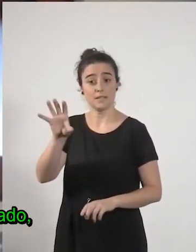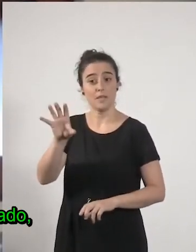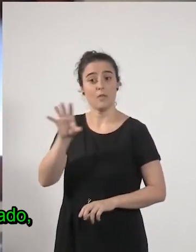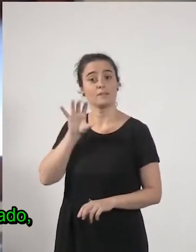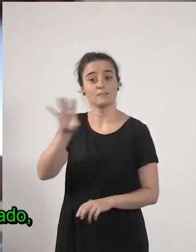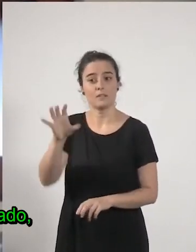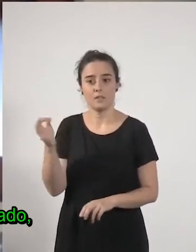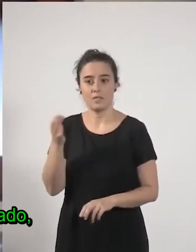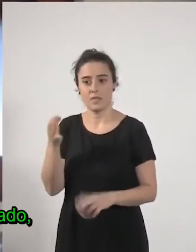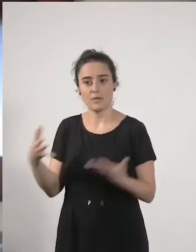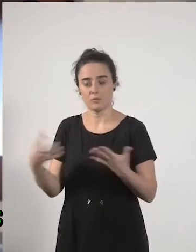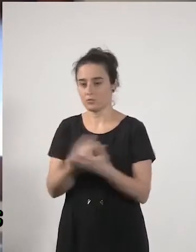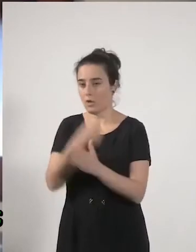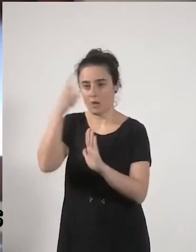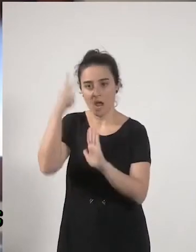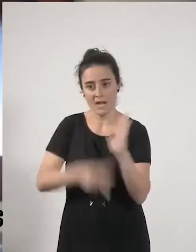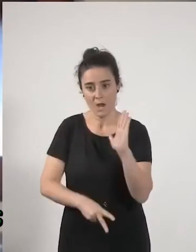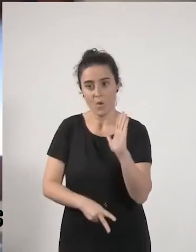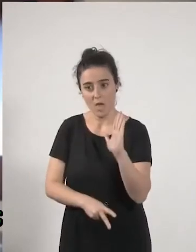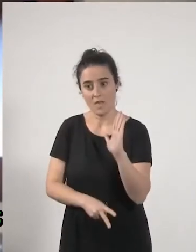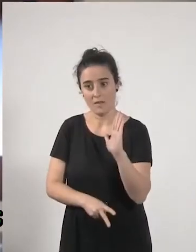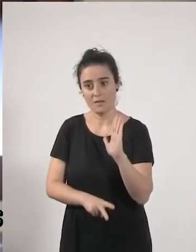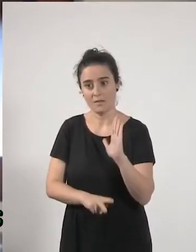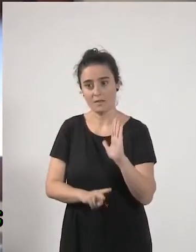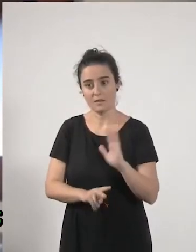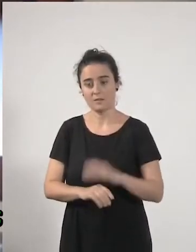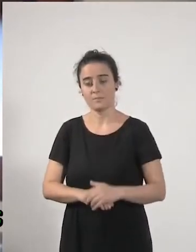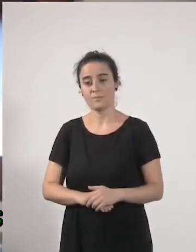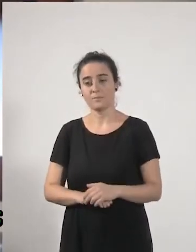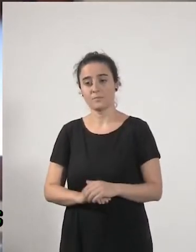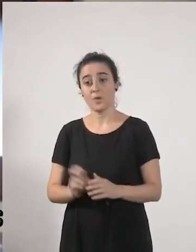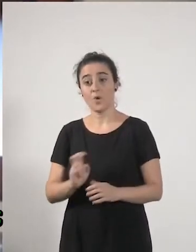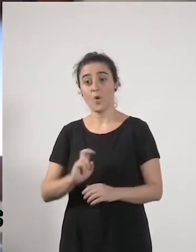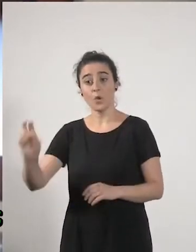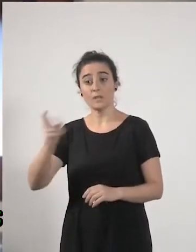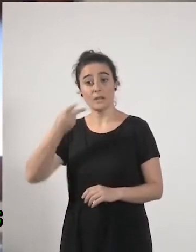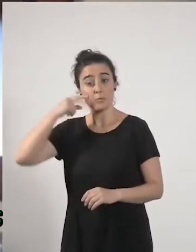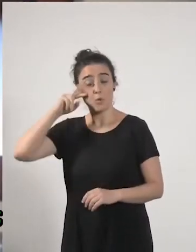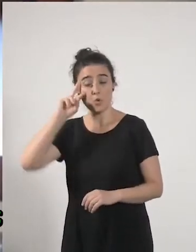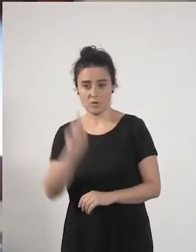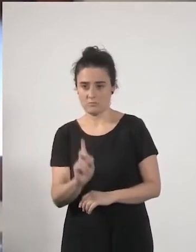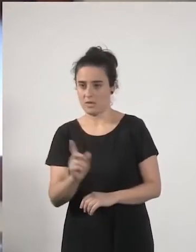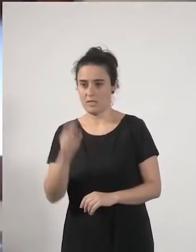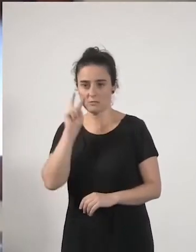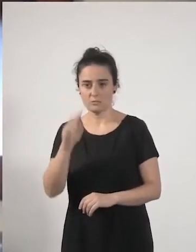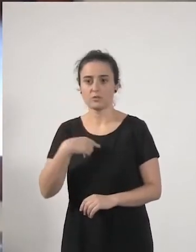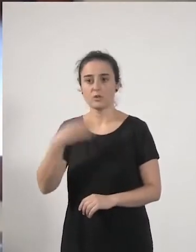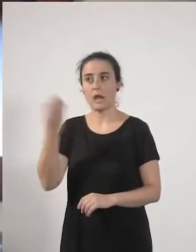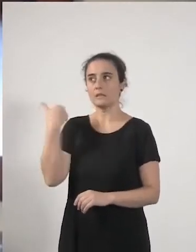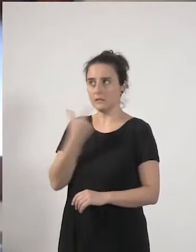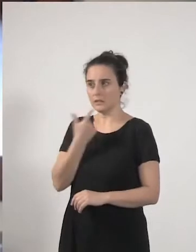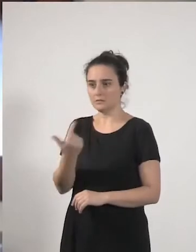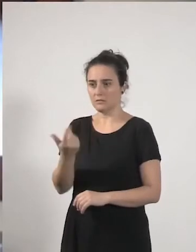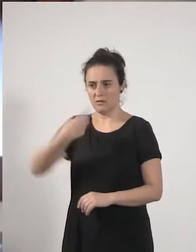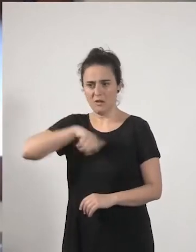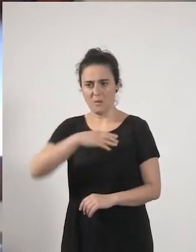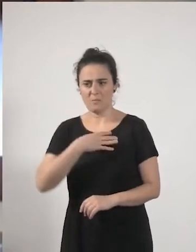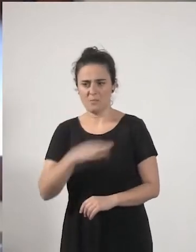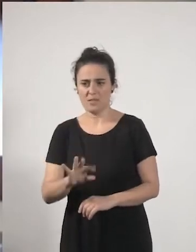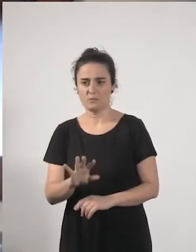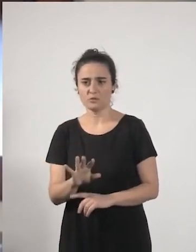de regular todo esto otra otra otra no experiencia que he visto bueno ya dije antes que me parece que podríamos haber eh